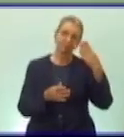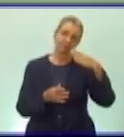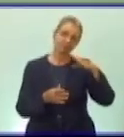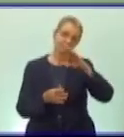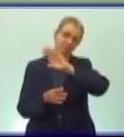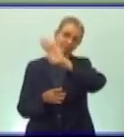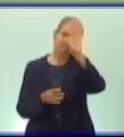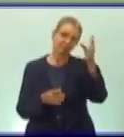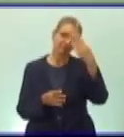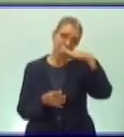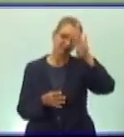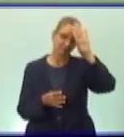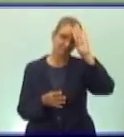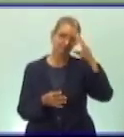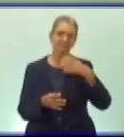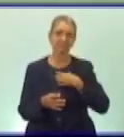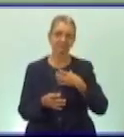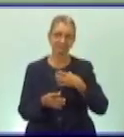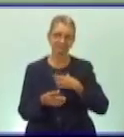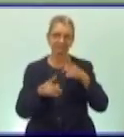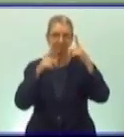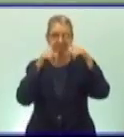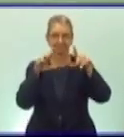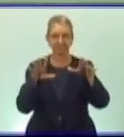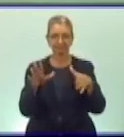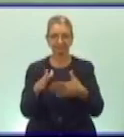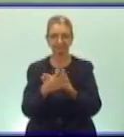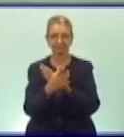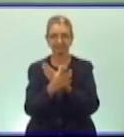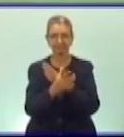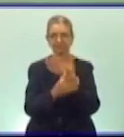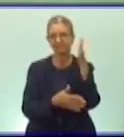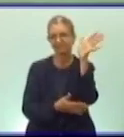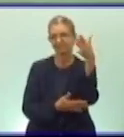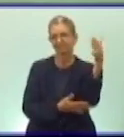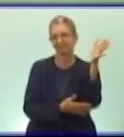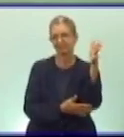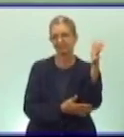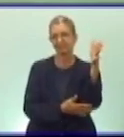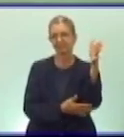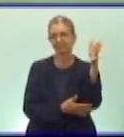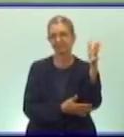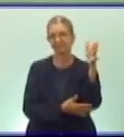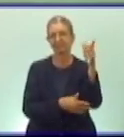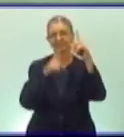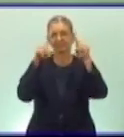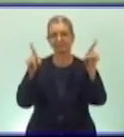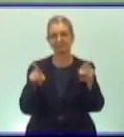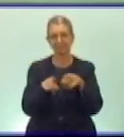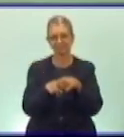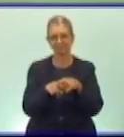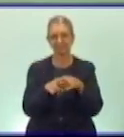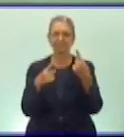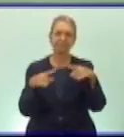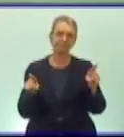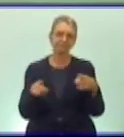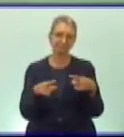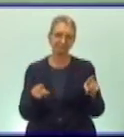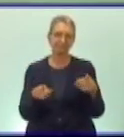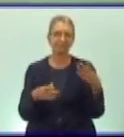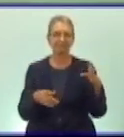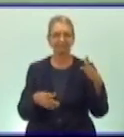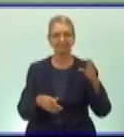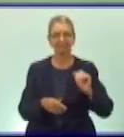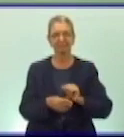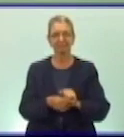símbolos y atributos los símbolos de Cuba son la bandera de la estrella solitaria el escudo de la palma real y el himno de la gama